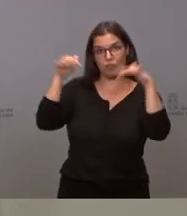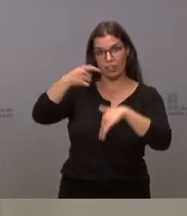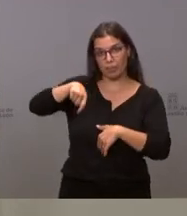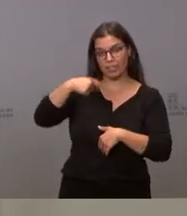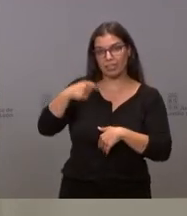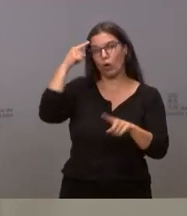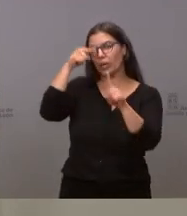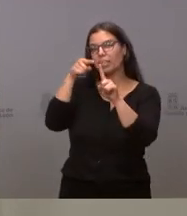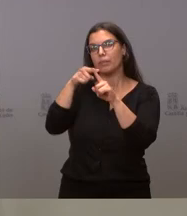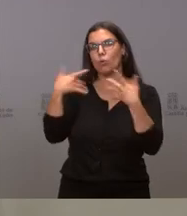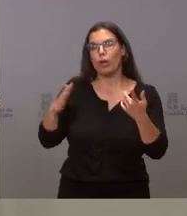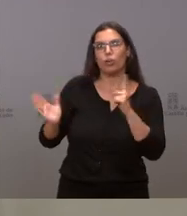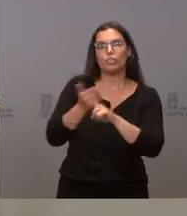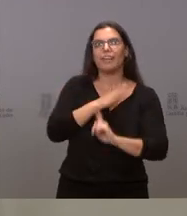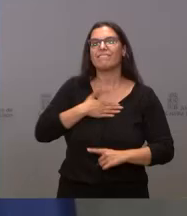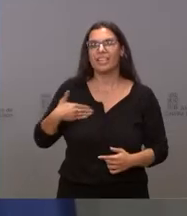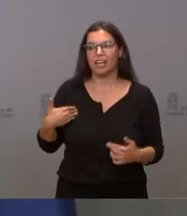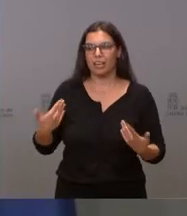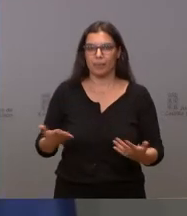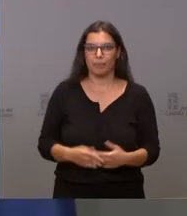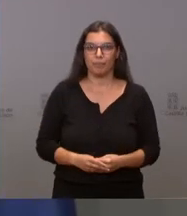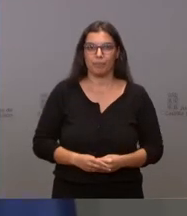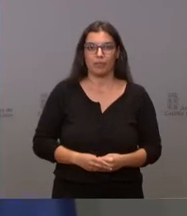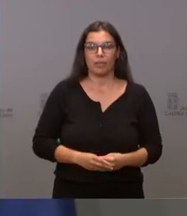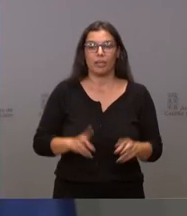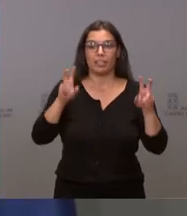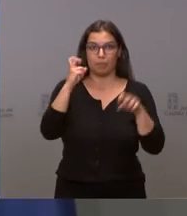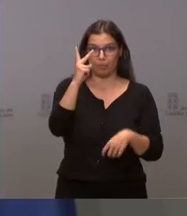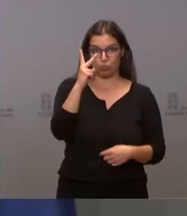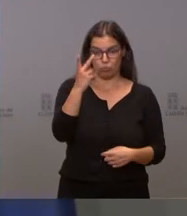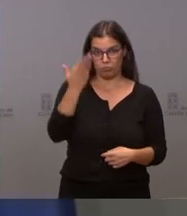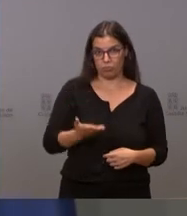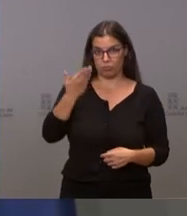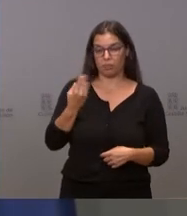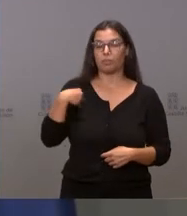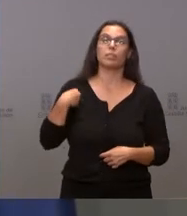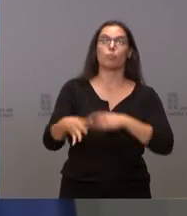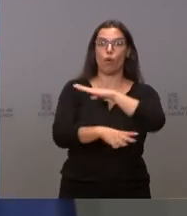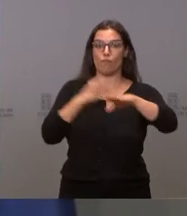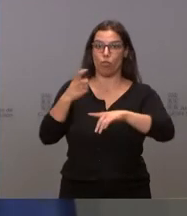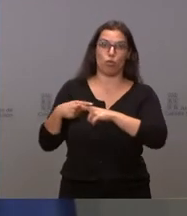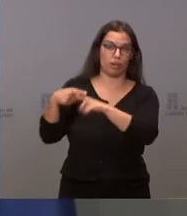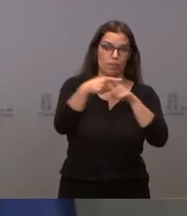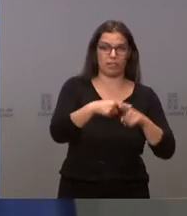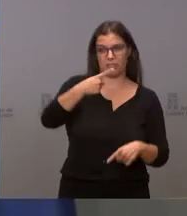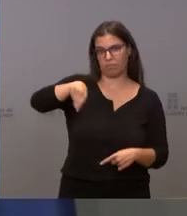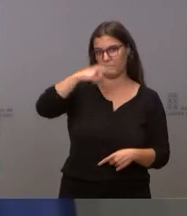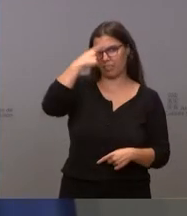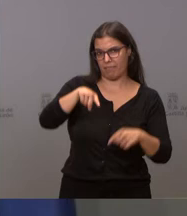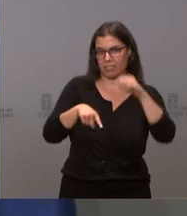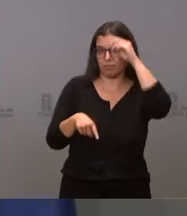presidentes? ¿Qué pretende sacar de ella? Gracias. Bueno, hay dos temas esenciales en este momento, que es el reparto de los fondos, como todos ustedes saben.